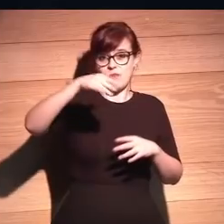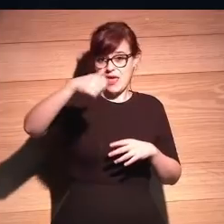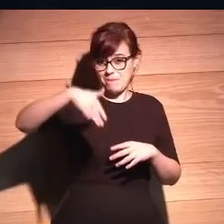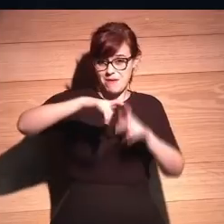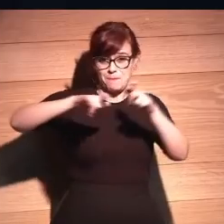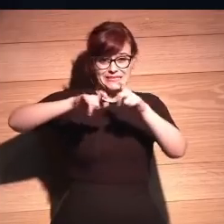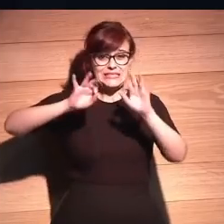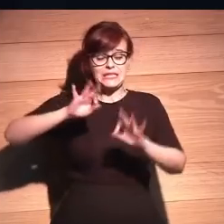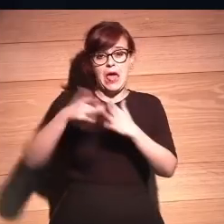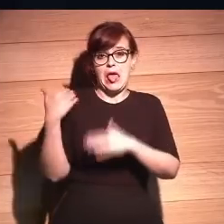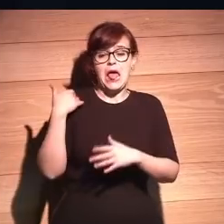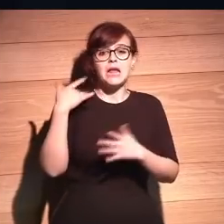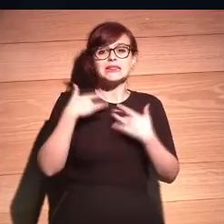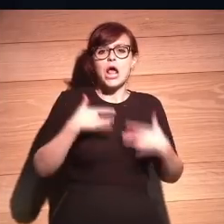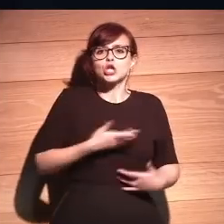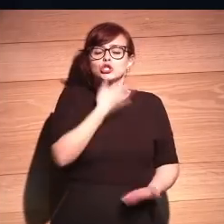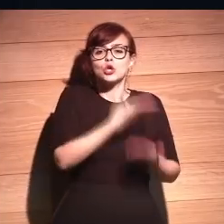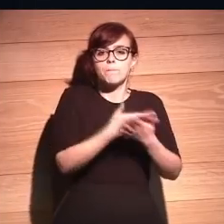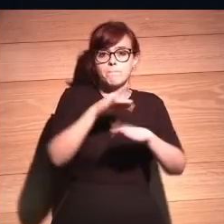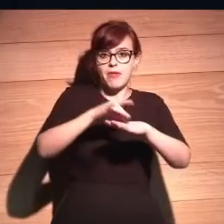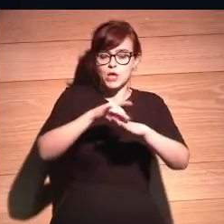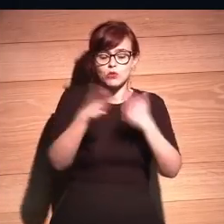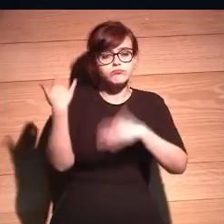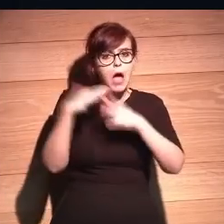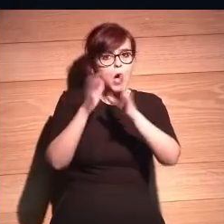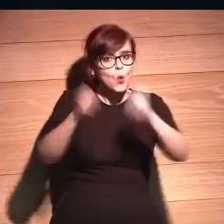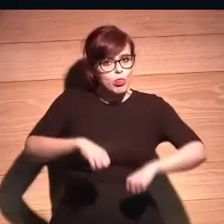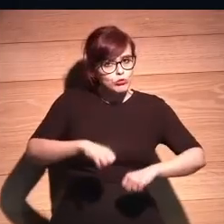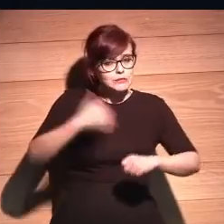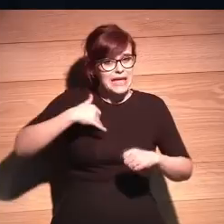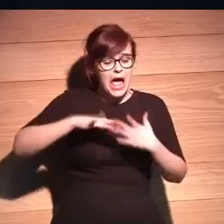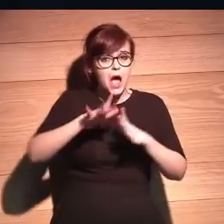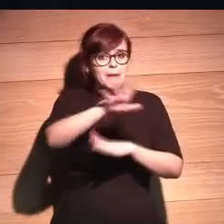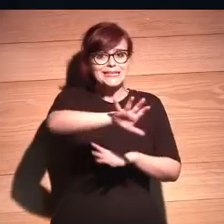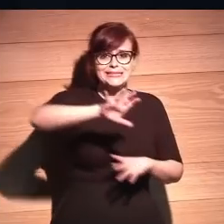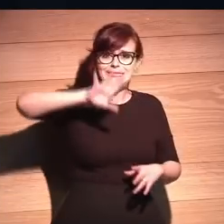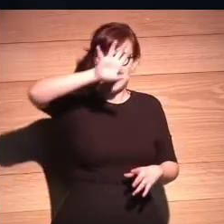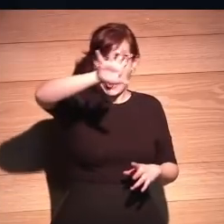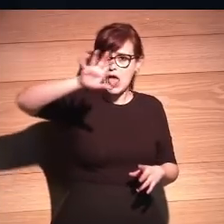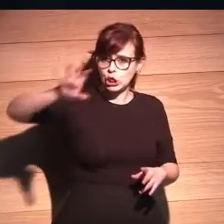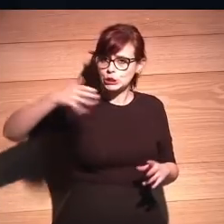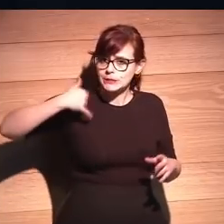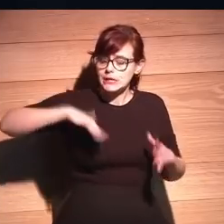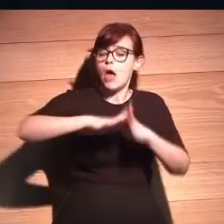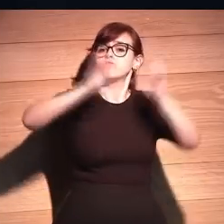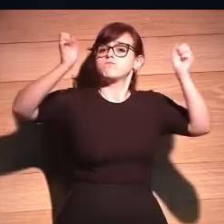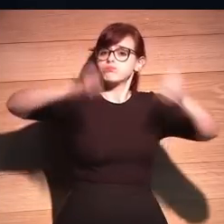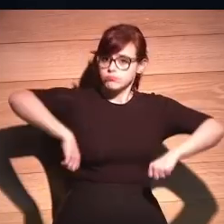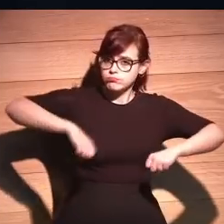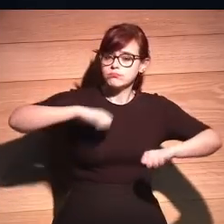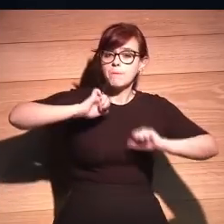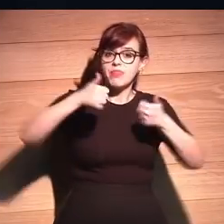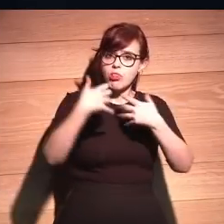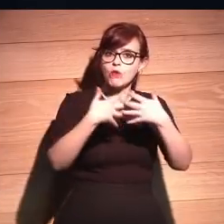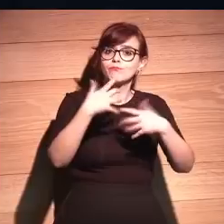diagnóstico médico. Han habido acuerdos con estados y se ha empezado a utilizar.